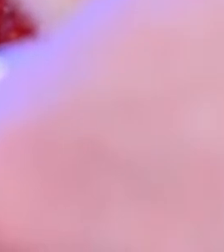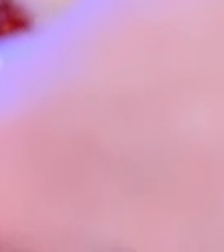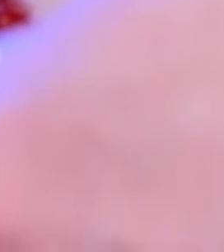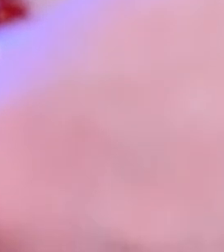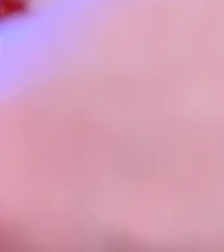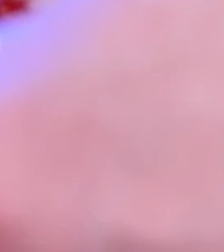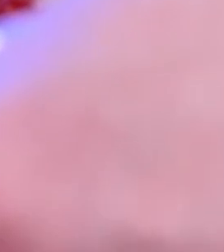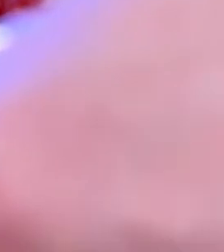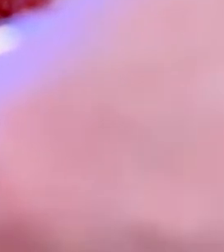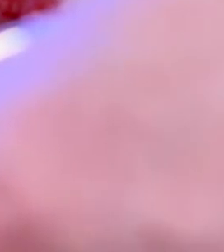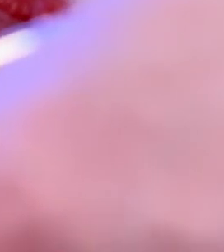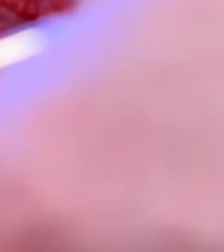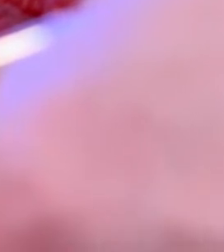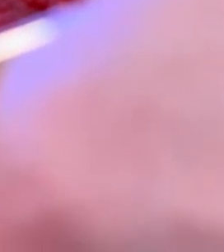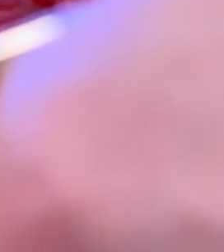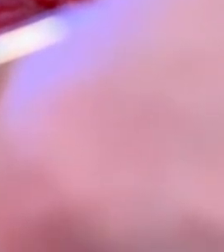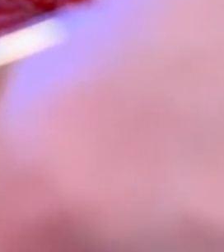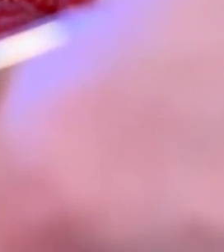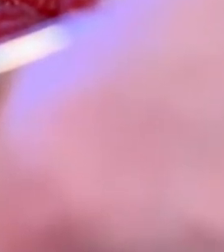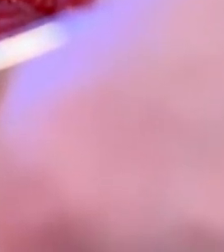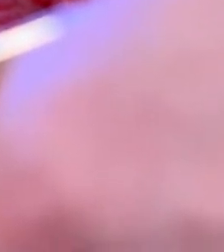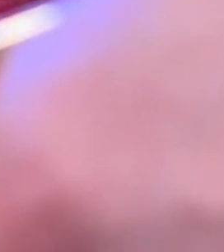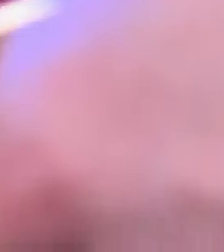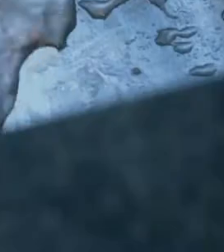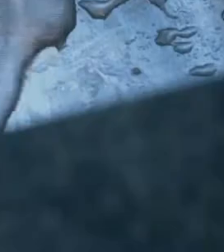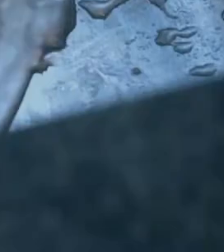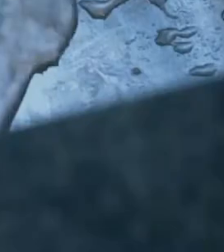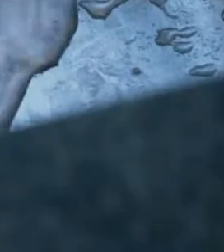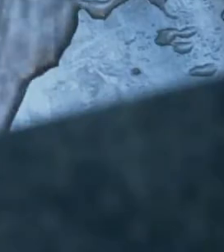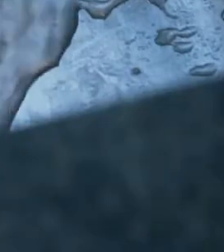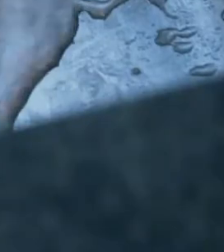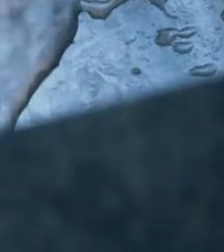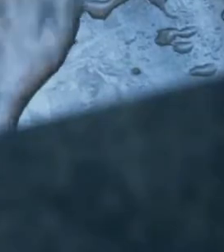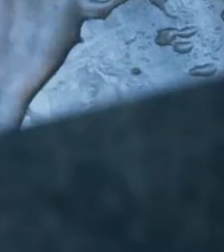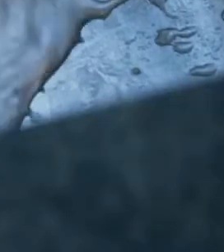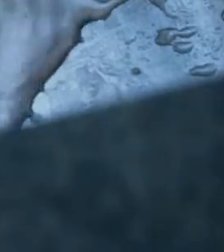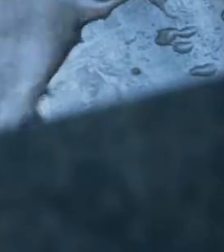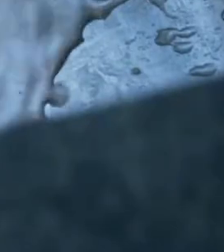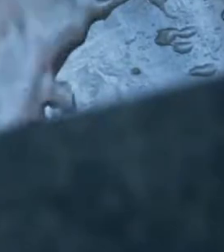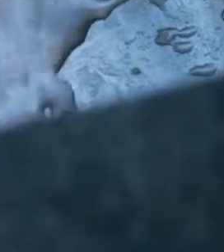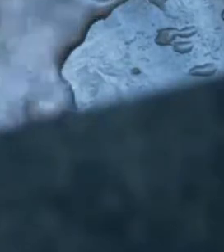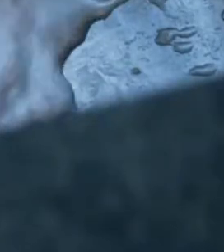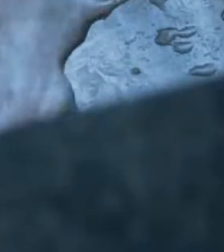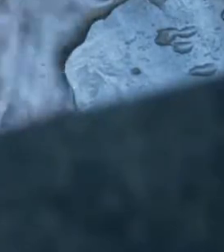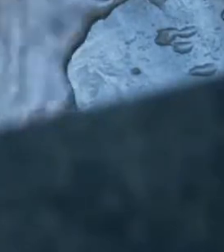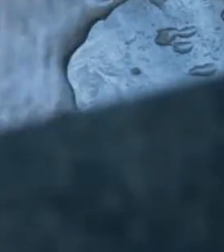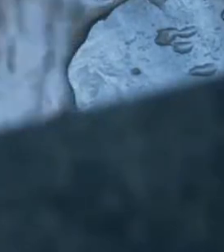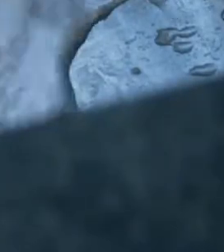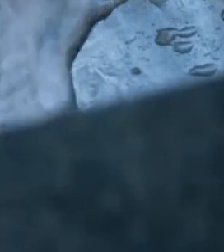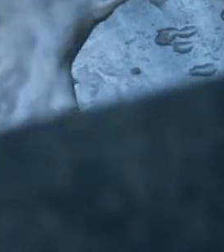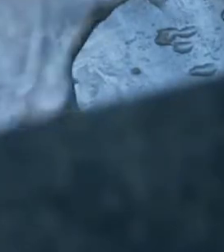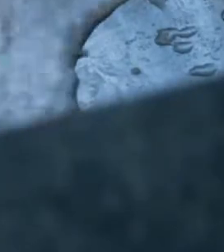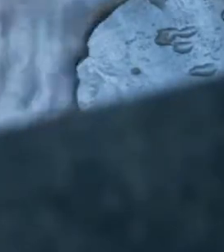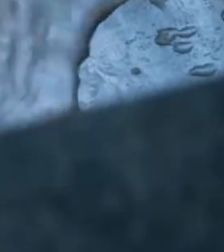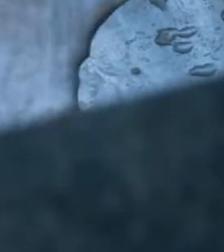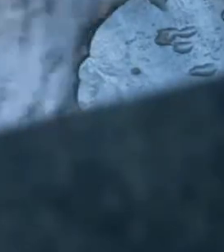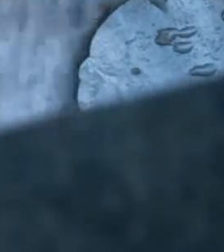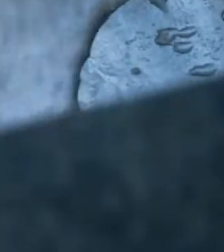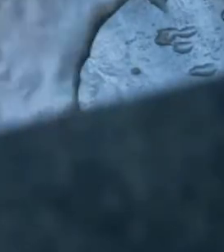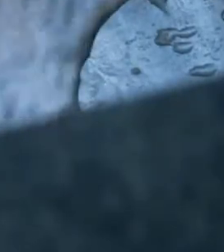redes y los comentarios, ¿verdad? Y las denuncias van y vienen. Pero entonces se me olvida la responsabilidad que yo tengo.